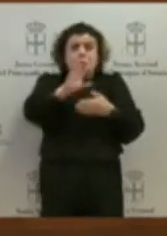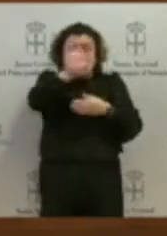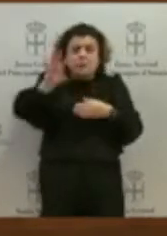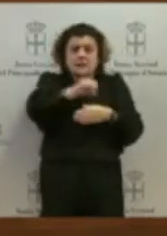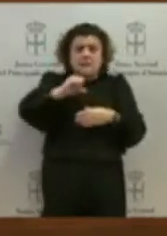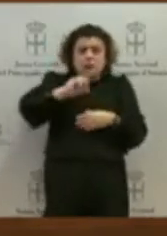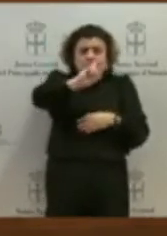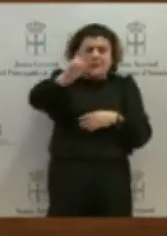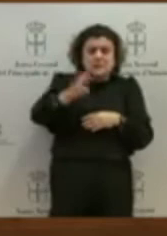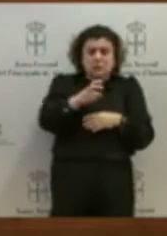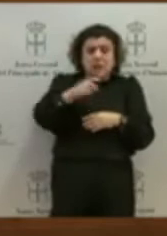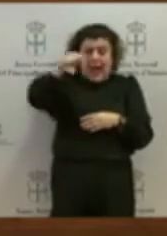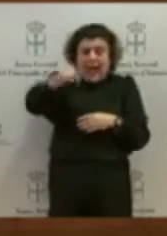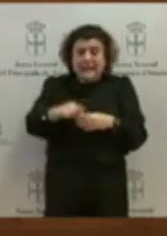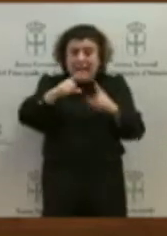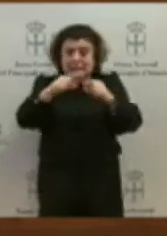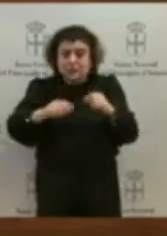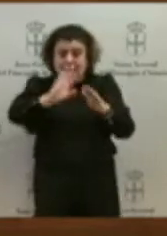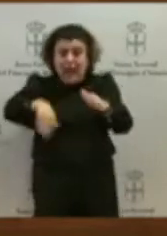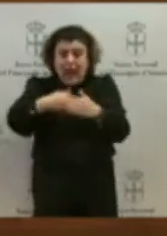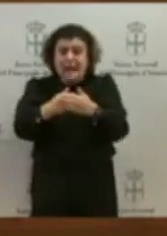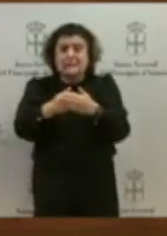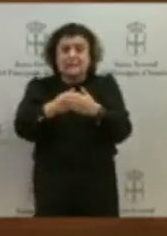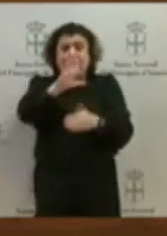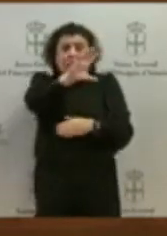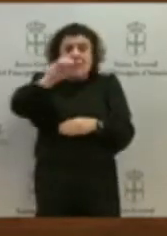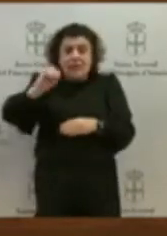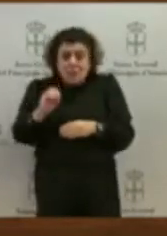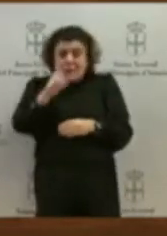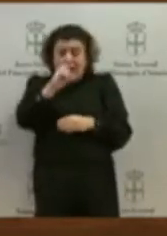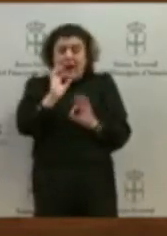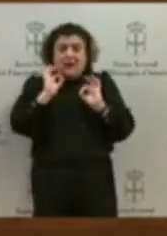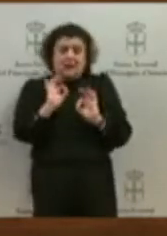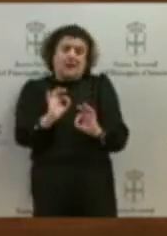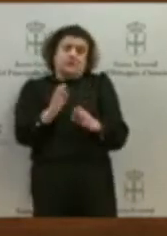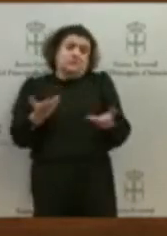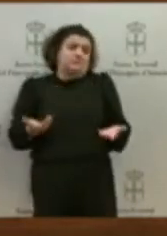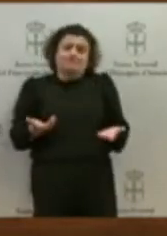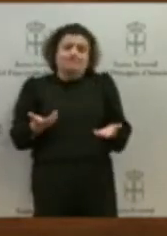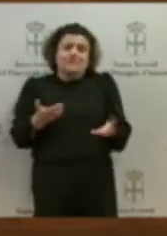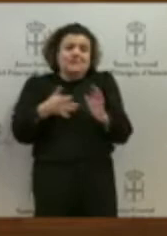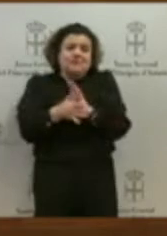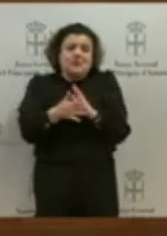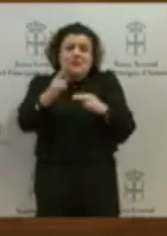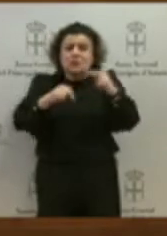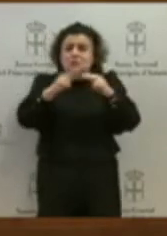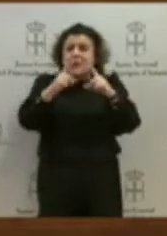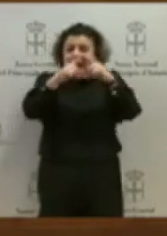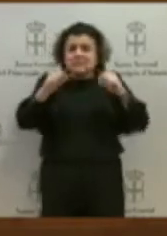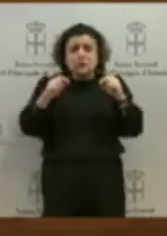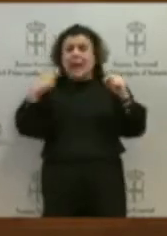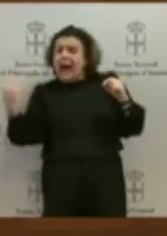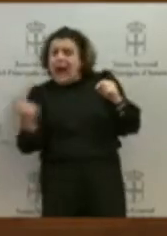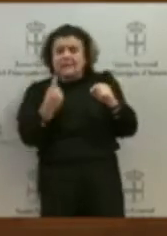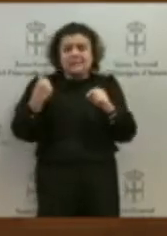metáfora de la necesidad de alzar la voz para construir, digamos, un Asturias que no esté aislada, que tenga políticas de que me permitan hacer un futuro aquí y que nos